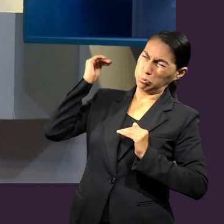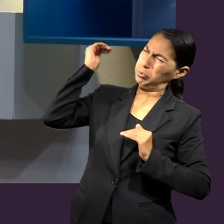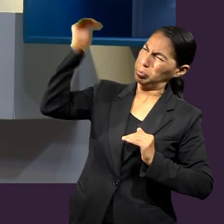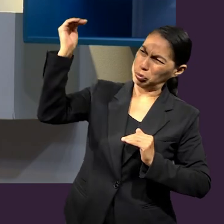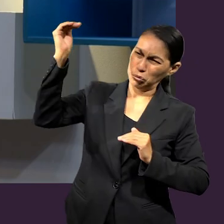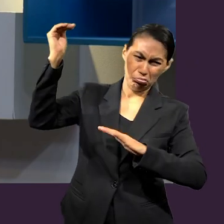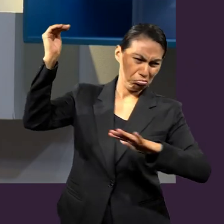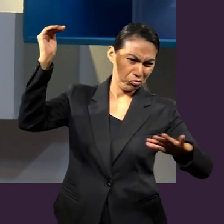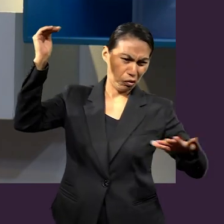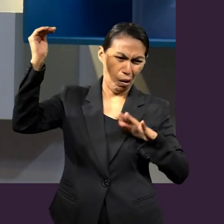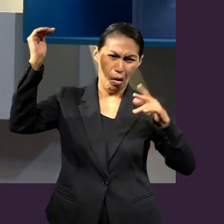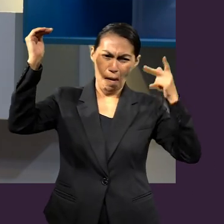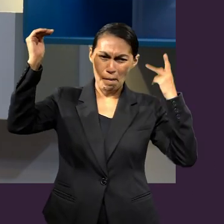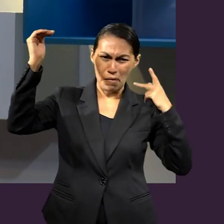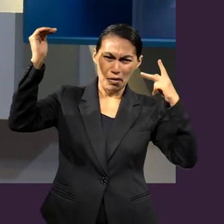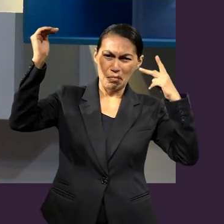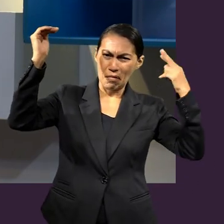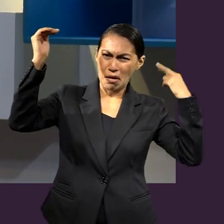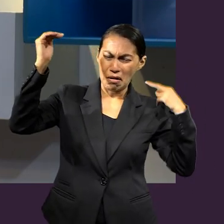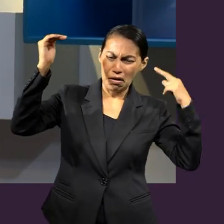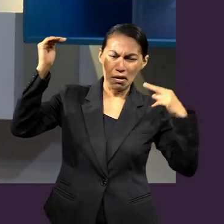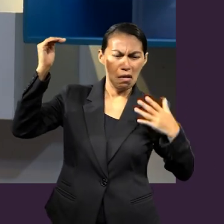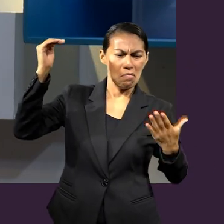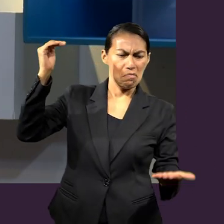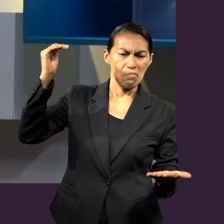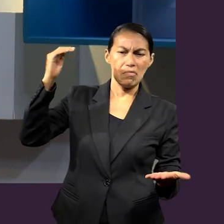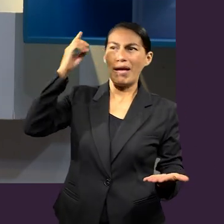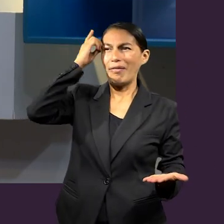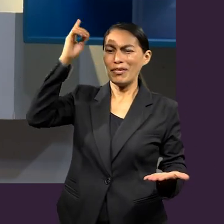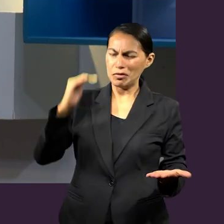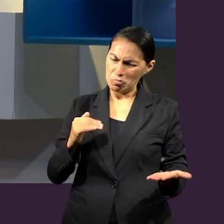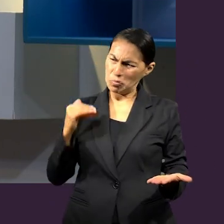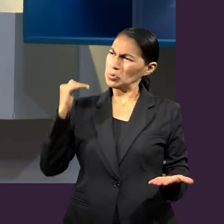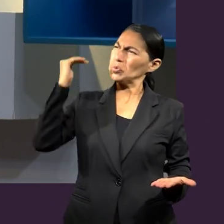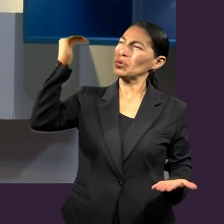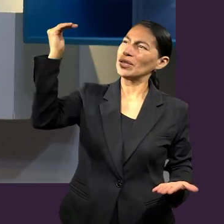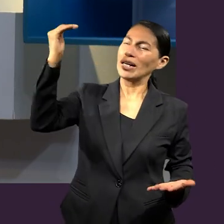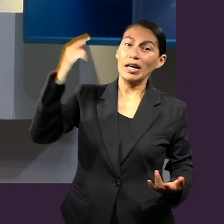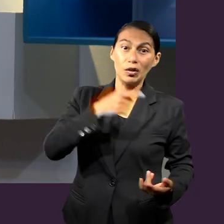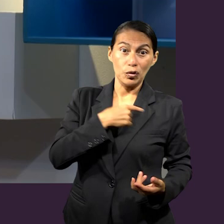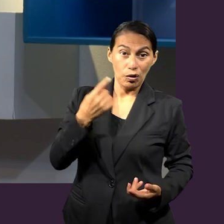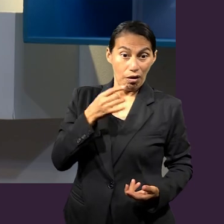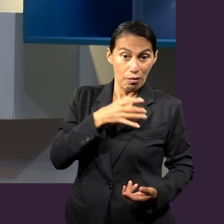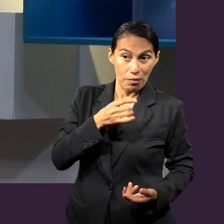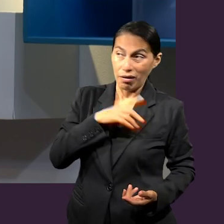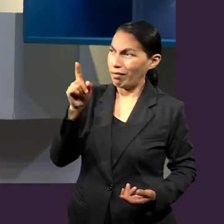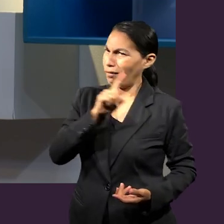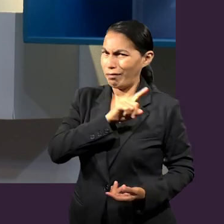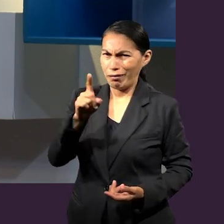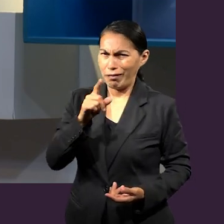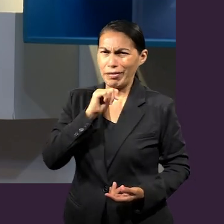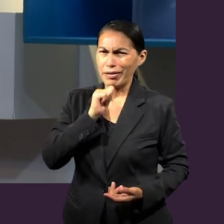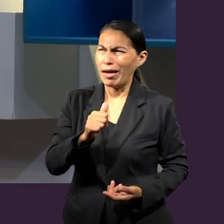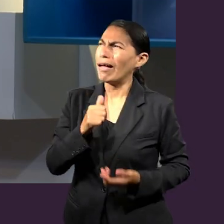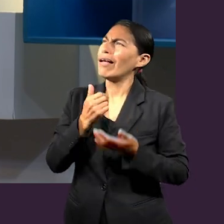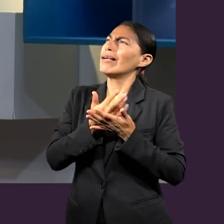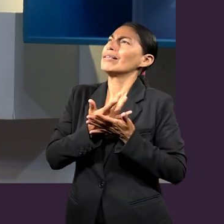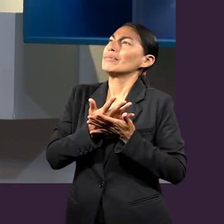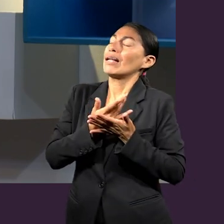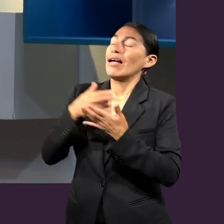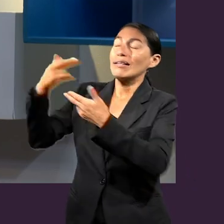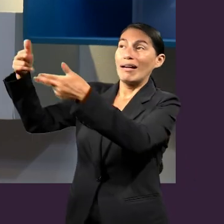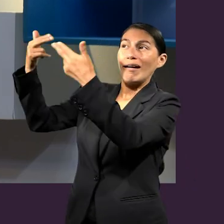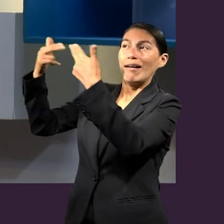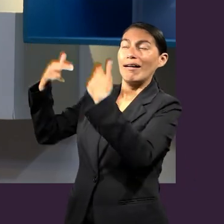de todo, principado de todo y que no tenemos nada que temer y que tenemos, eso nos da esperanza, eso nos da una